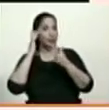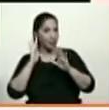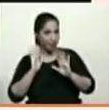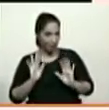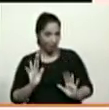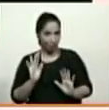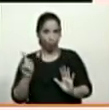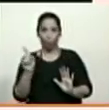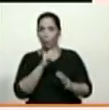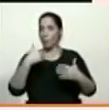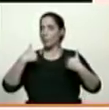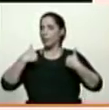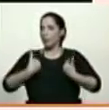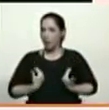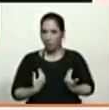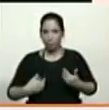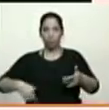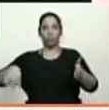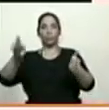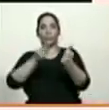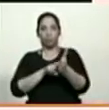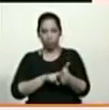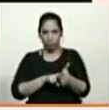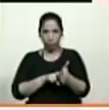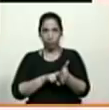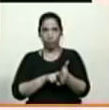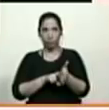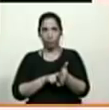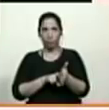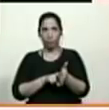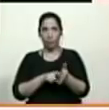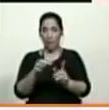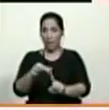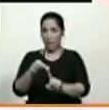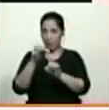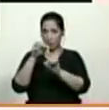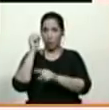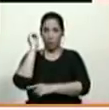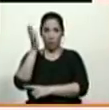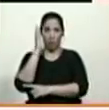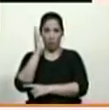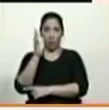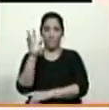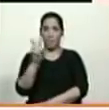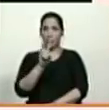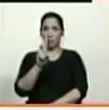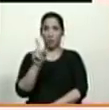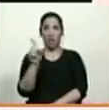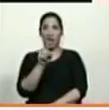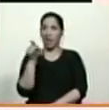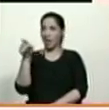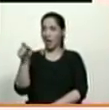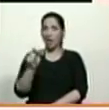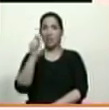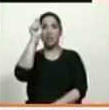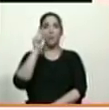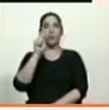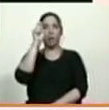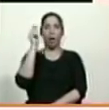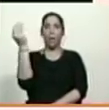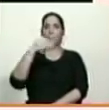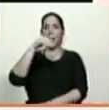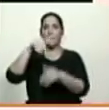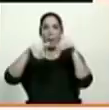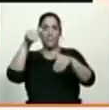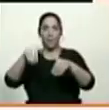no me canso de repetir, en la elección al Parlamento venezolano ni siquiera fue el diputado más votado. Él quedó de